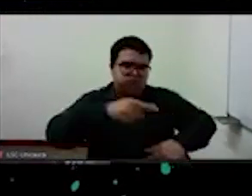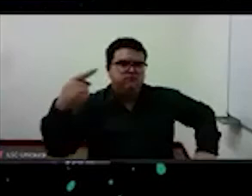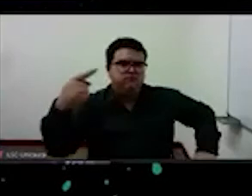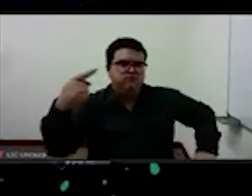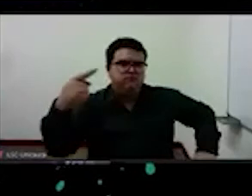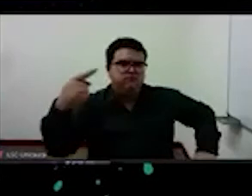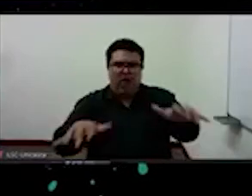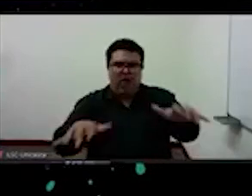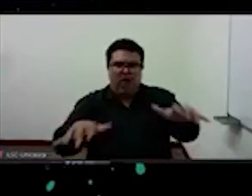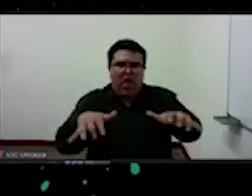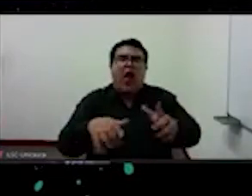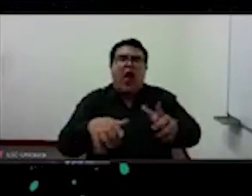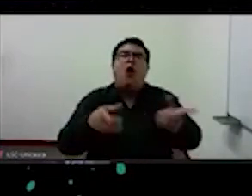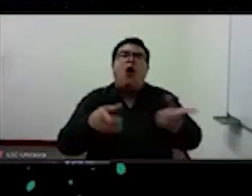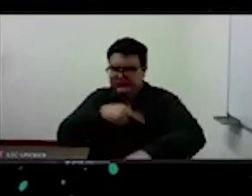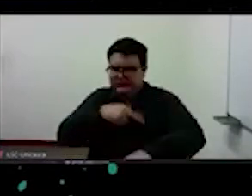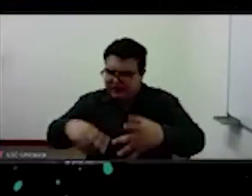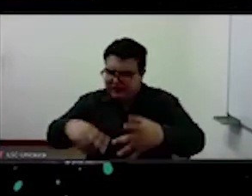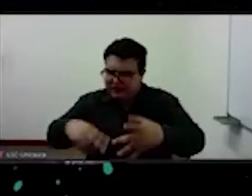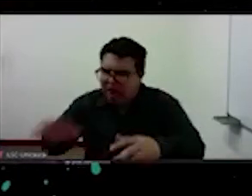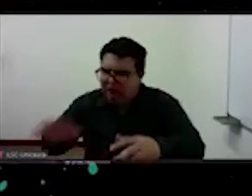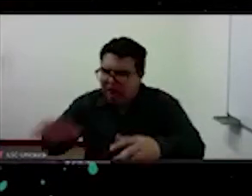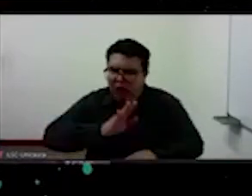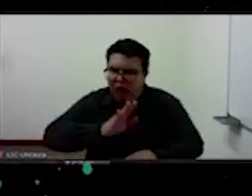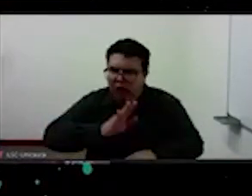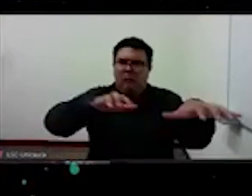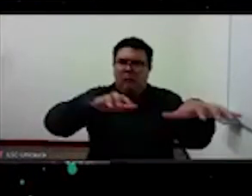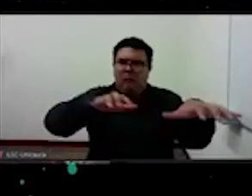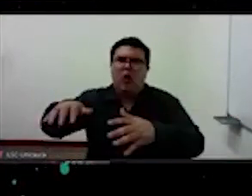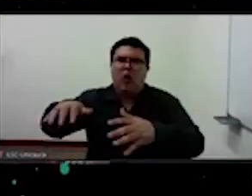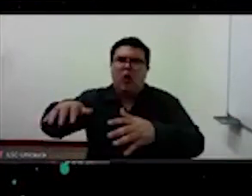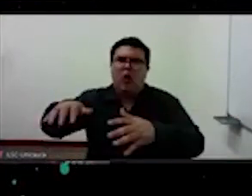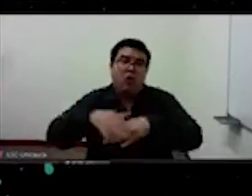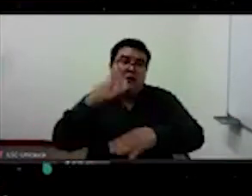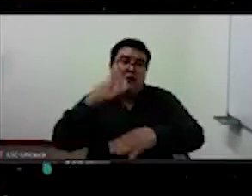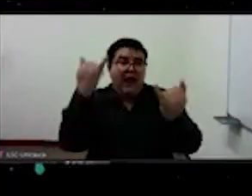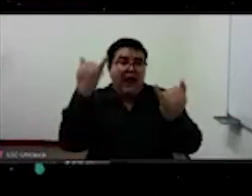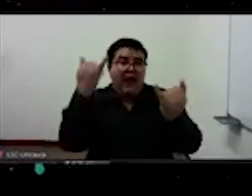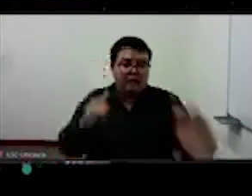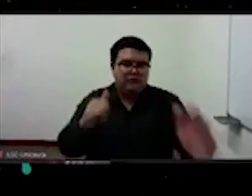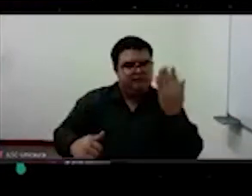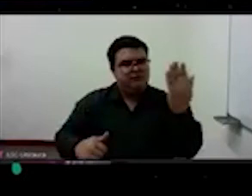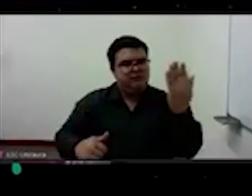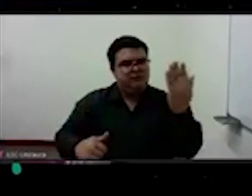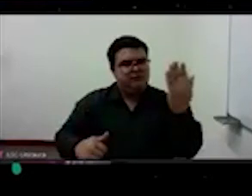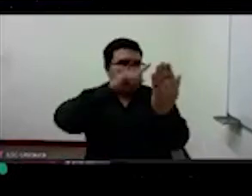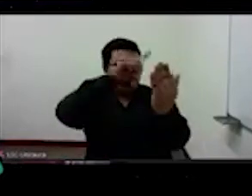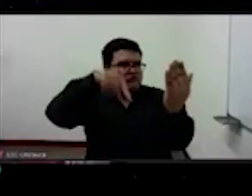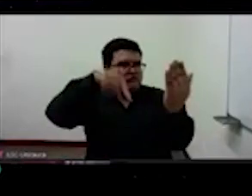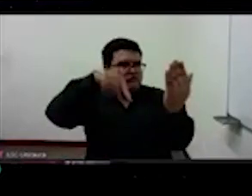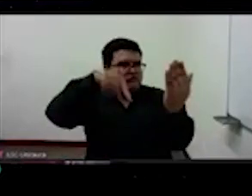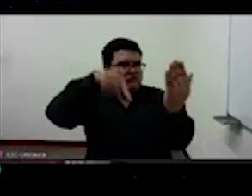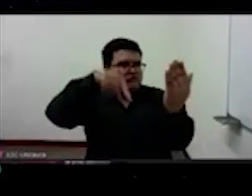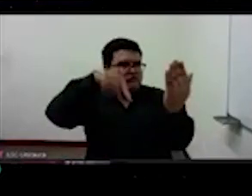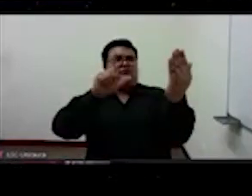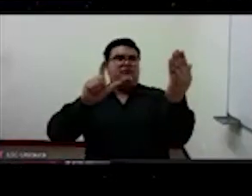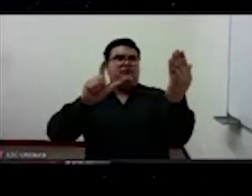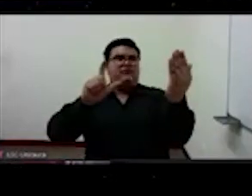cotidiana gracias al reconocimiento facial o gracias a la